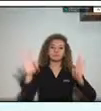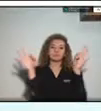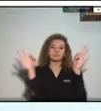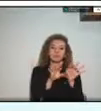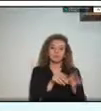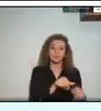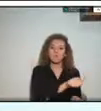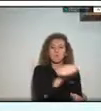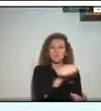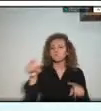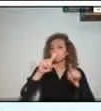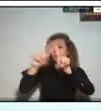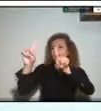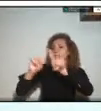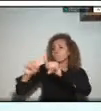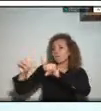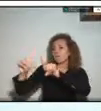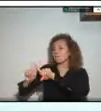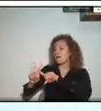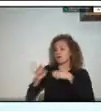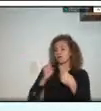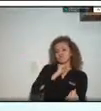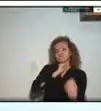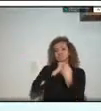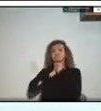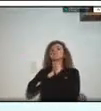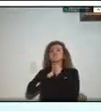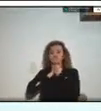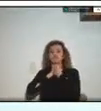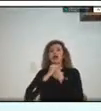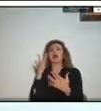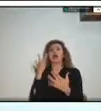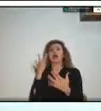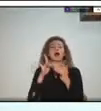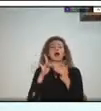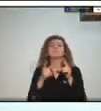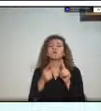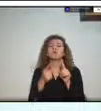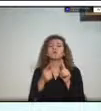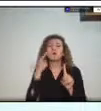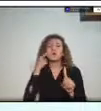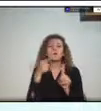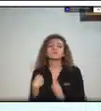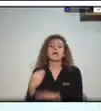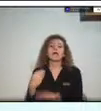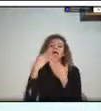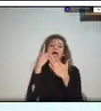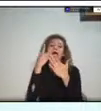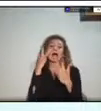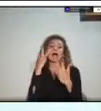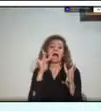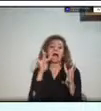herramientas que podamos tener con el fin de garantizar éxitos en la operación que estamos adelantando